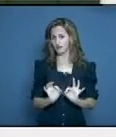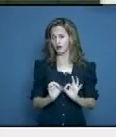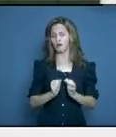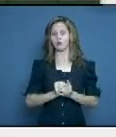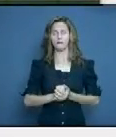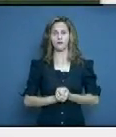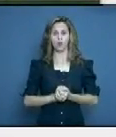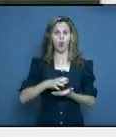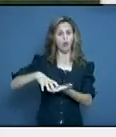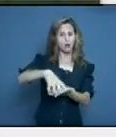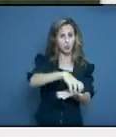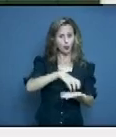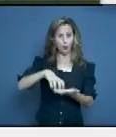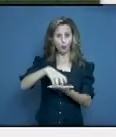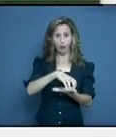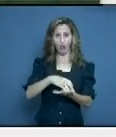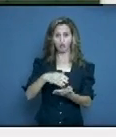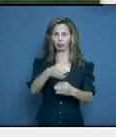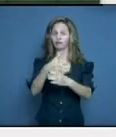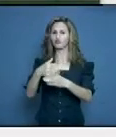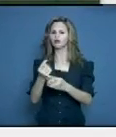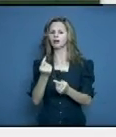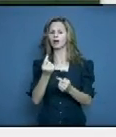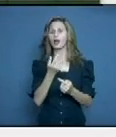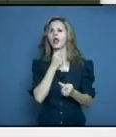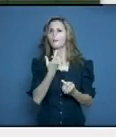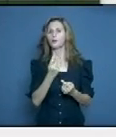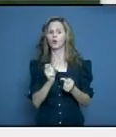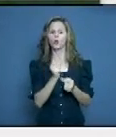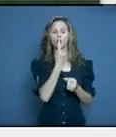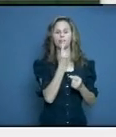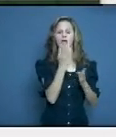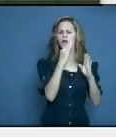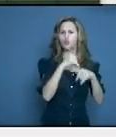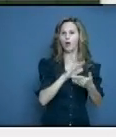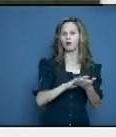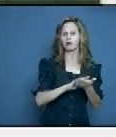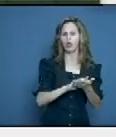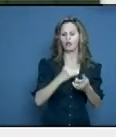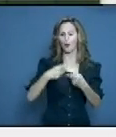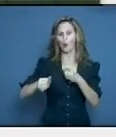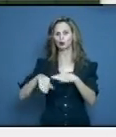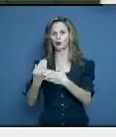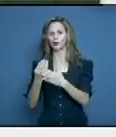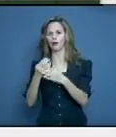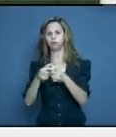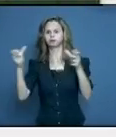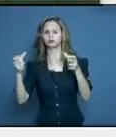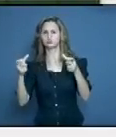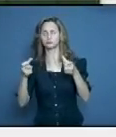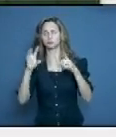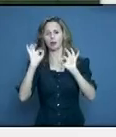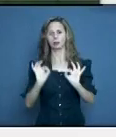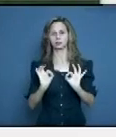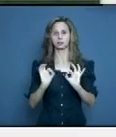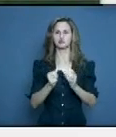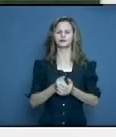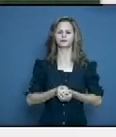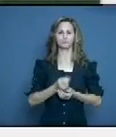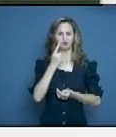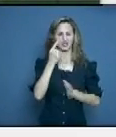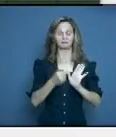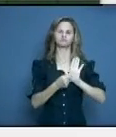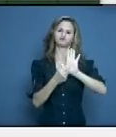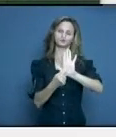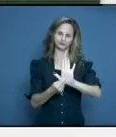territorios que en un día no reportan casos, pero al otro vuelven a reportar. Y así sucesivamente. ¿Qué ejemplo tenemos?